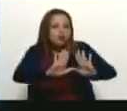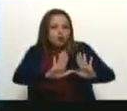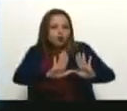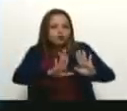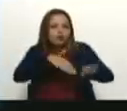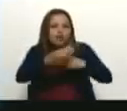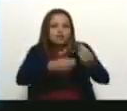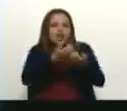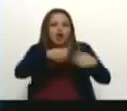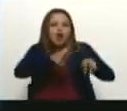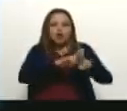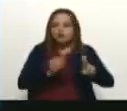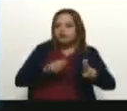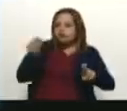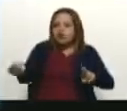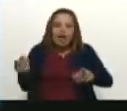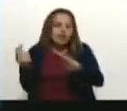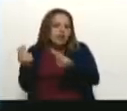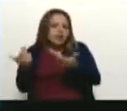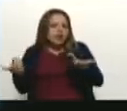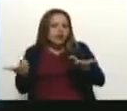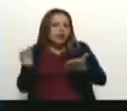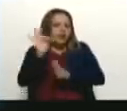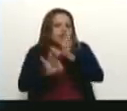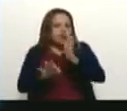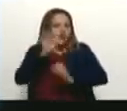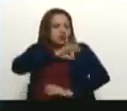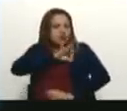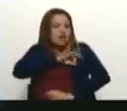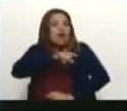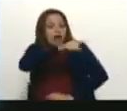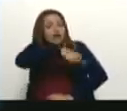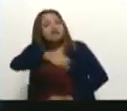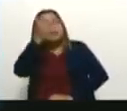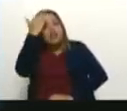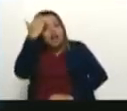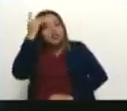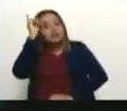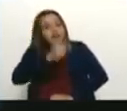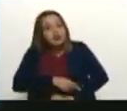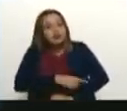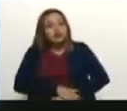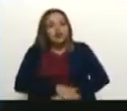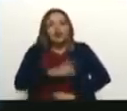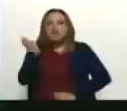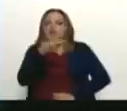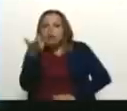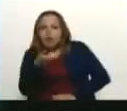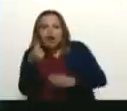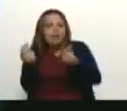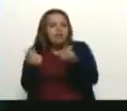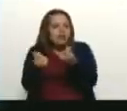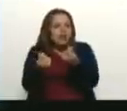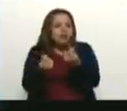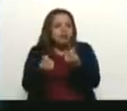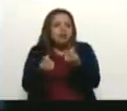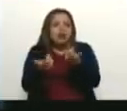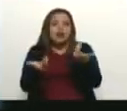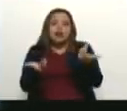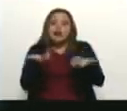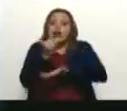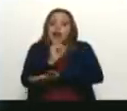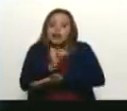realización del Fondo Social. Ellos también saben que cuando se ha ido a la búsqueda de los recursos ha habido un